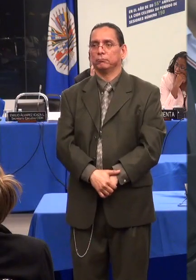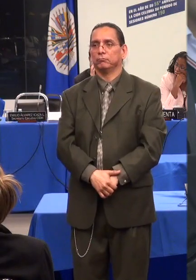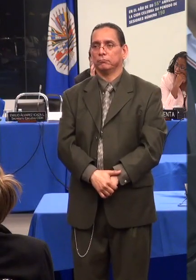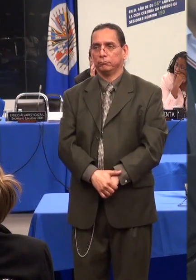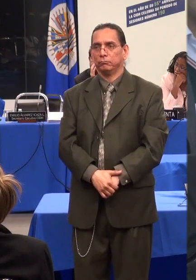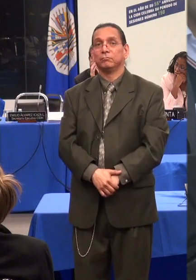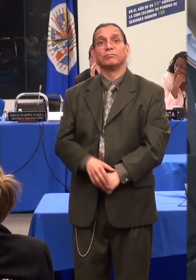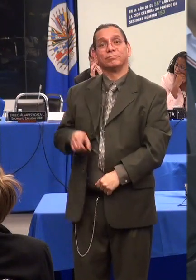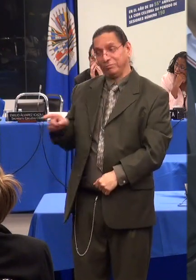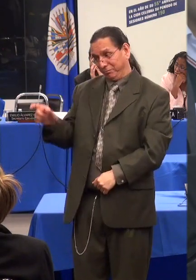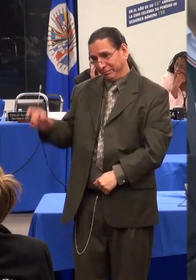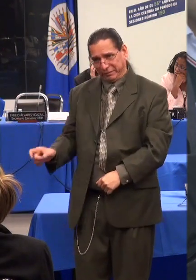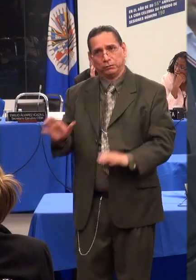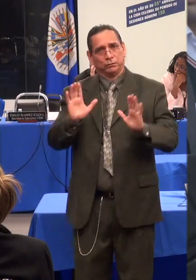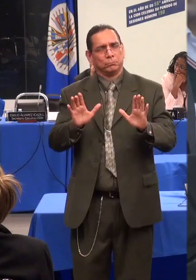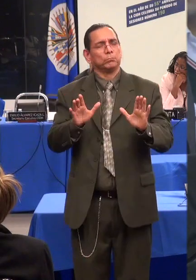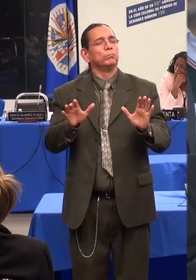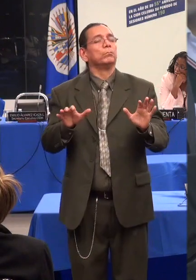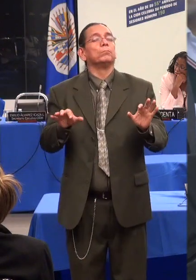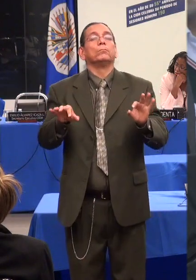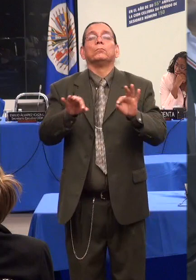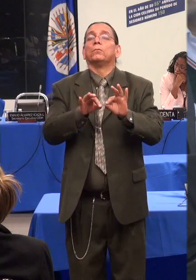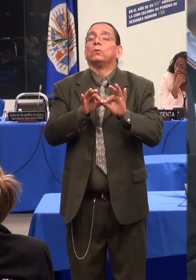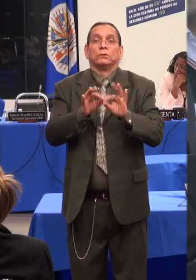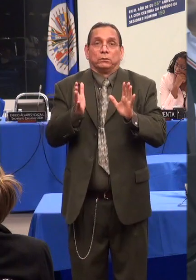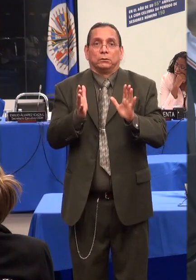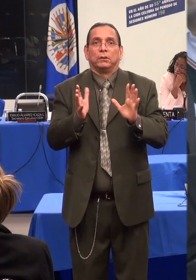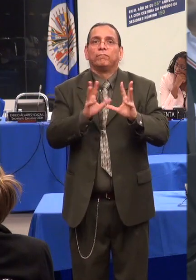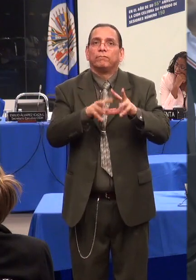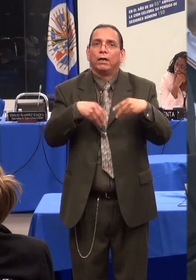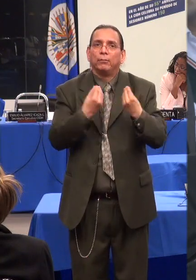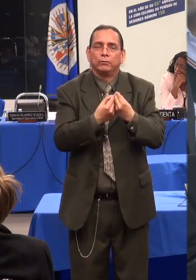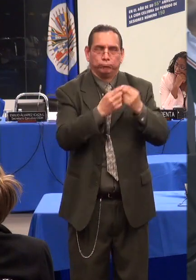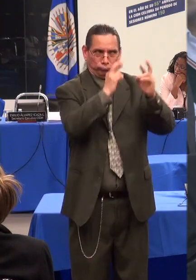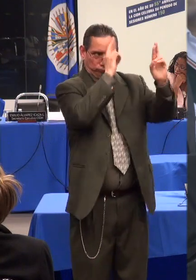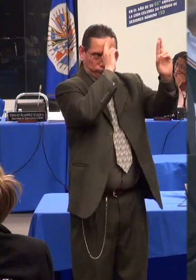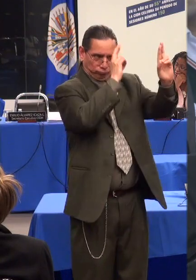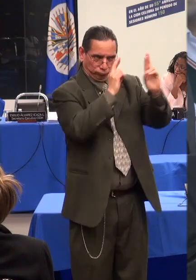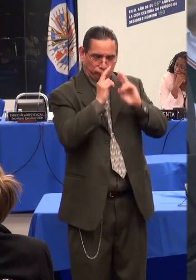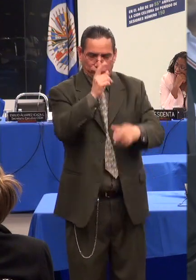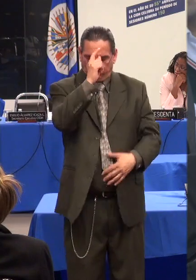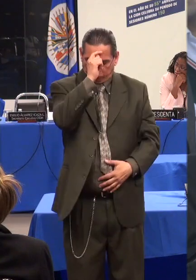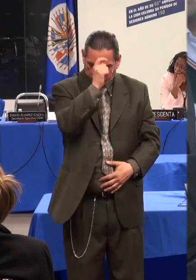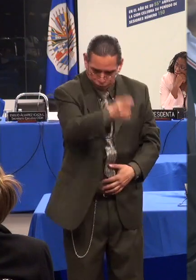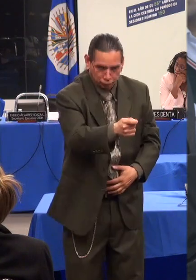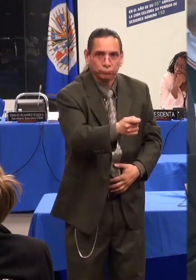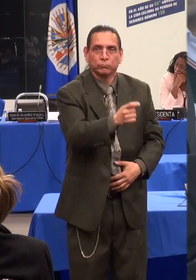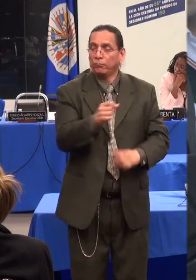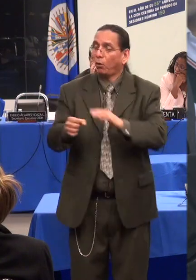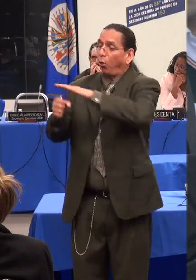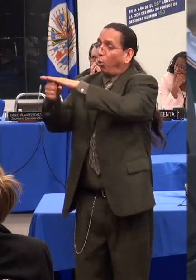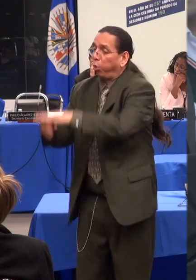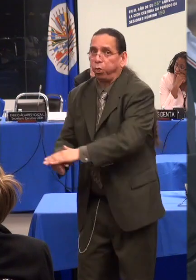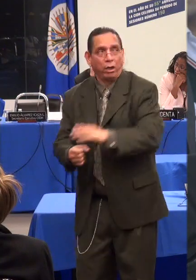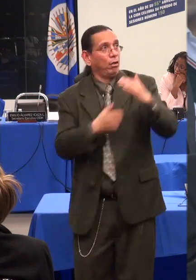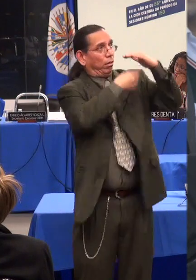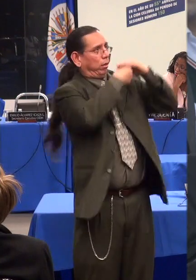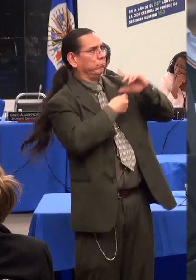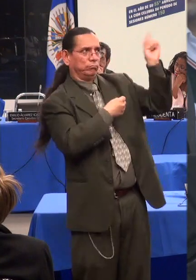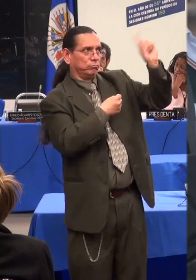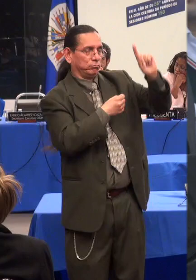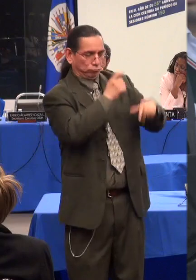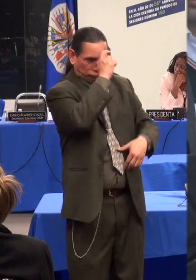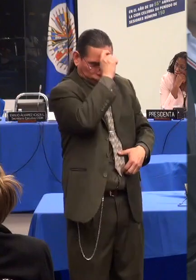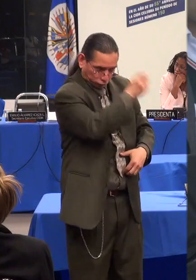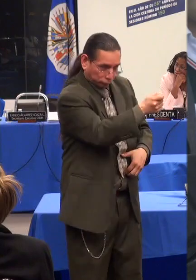que ellos tuvieran resignación y me dejaban en ese estado.